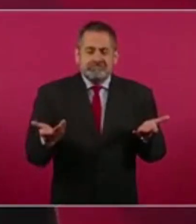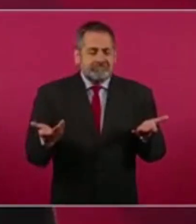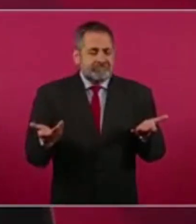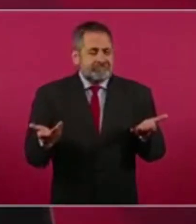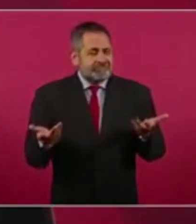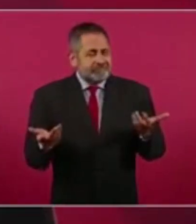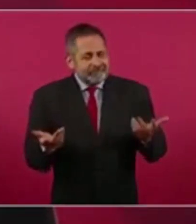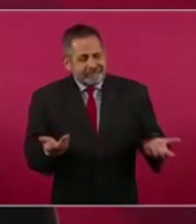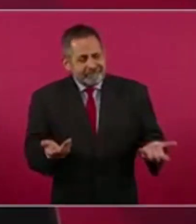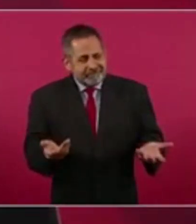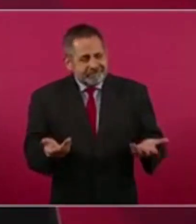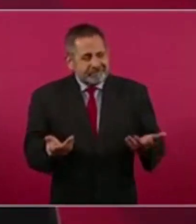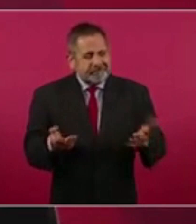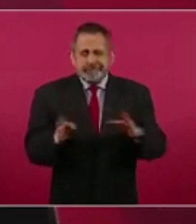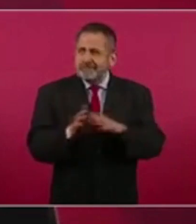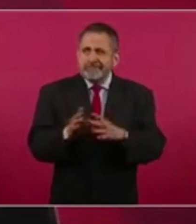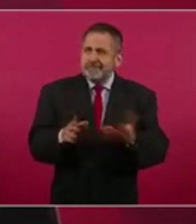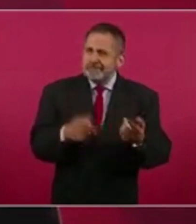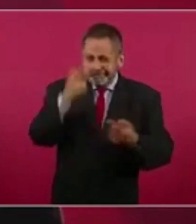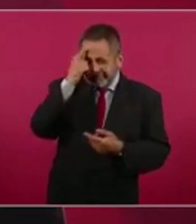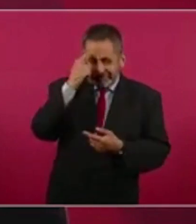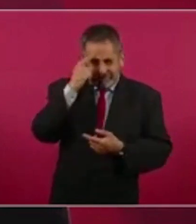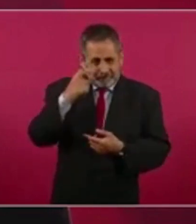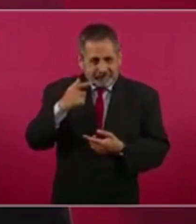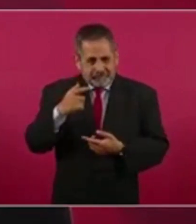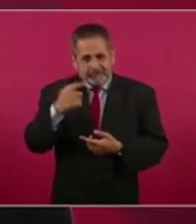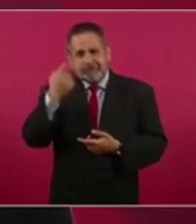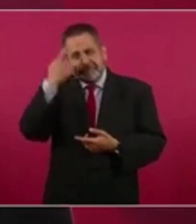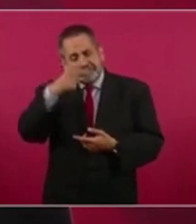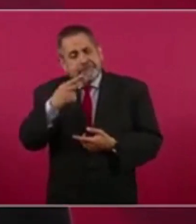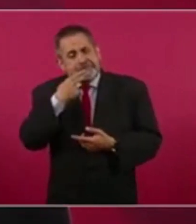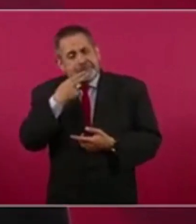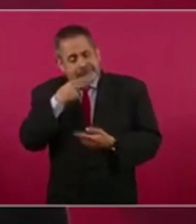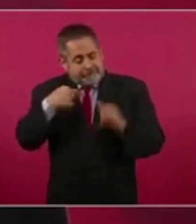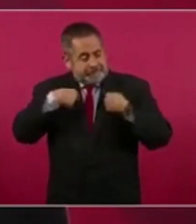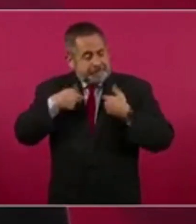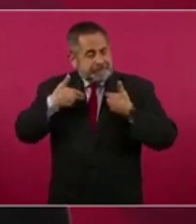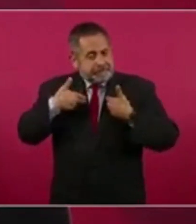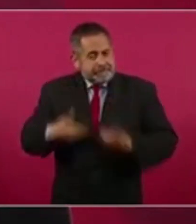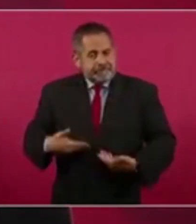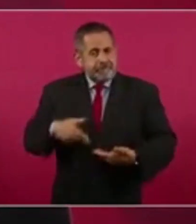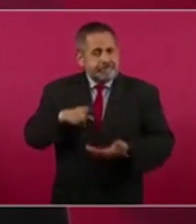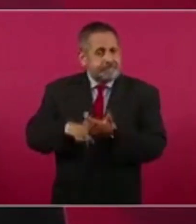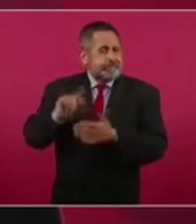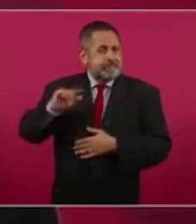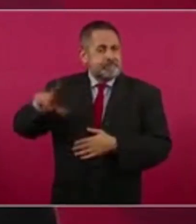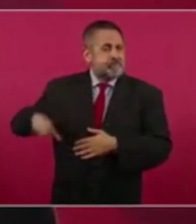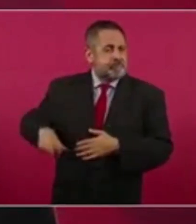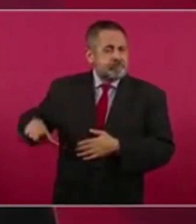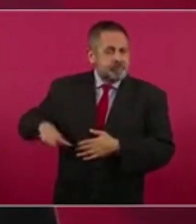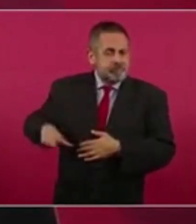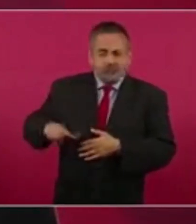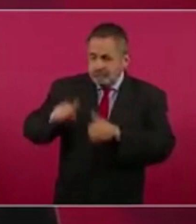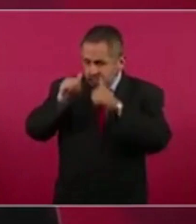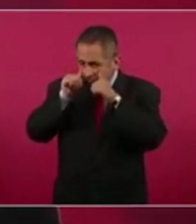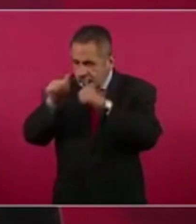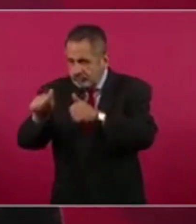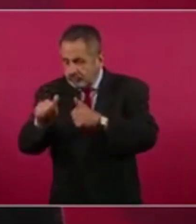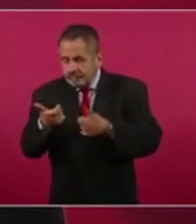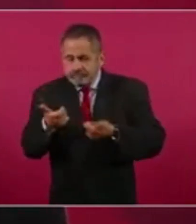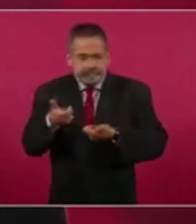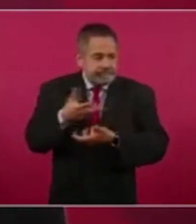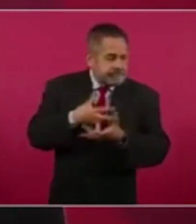es la función esencial de cualquier gobierno, conseguir